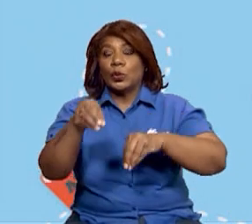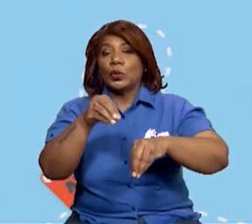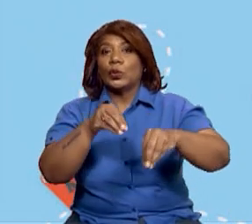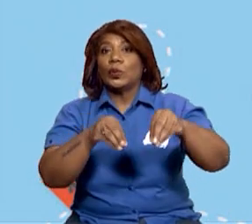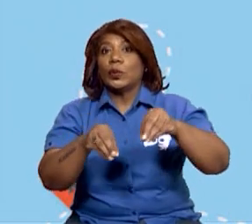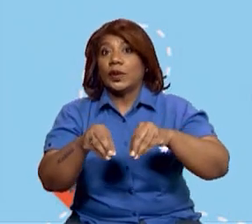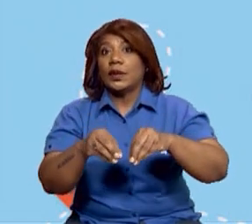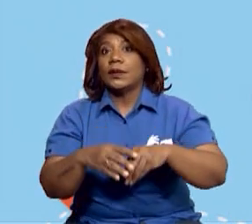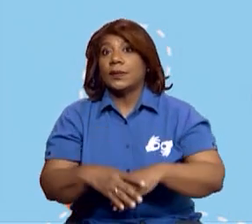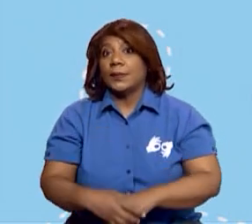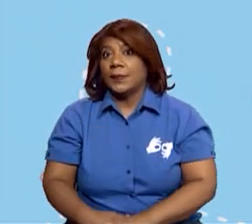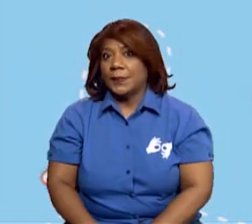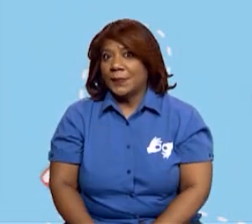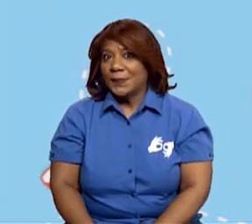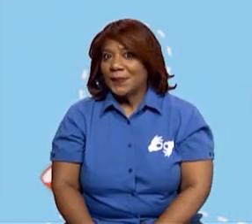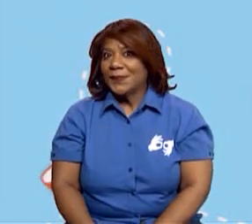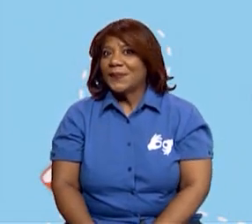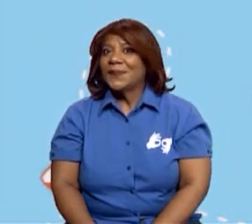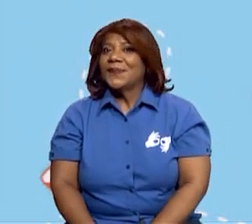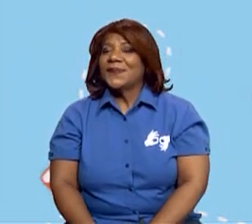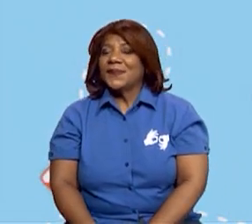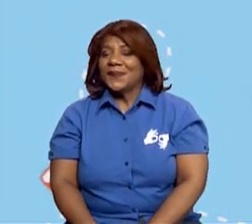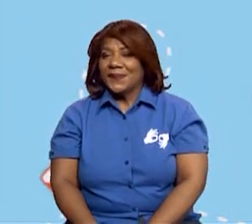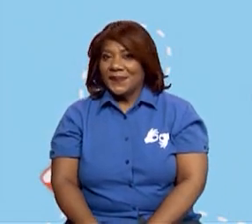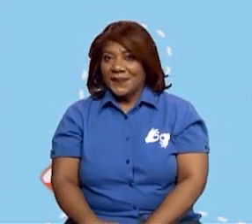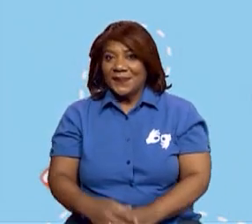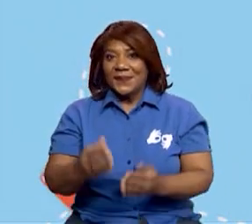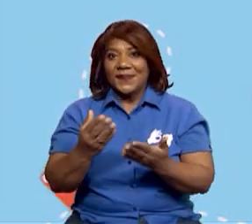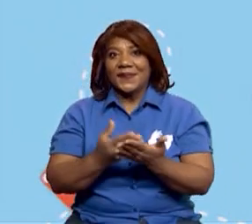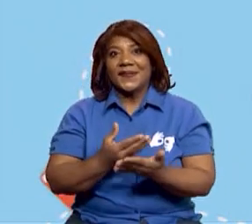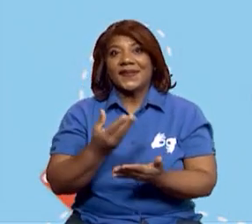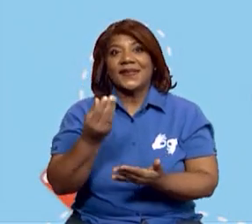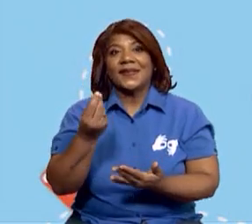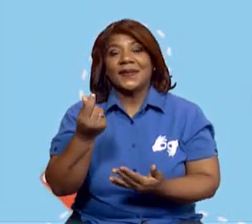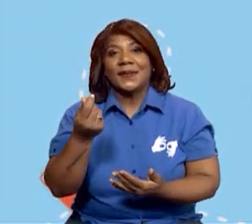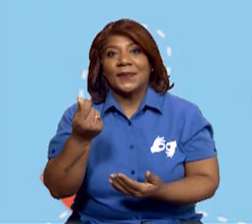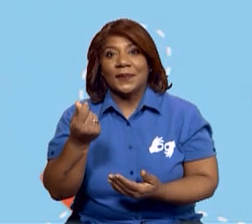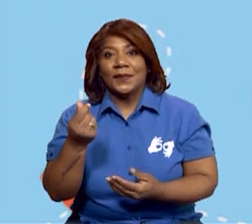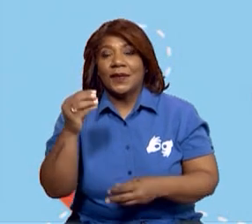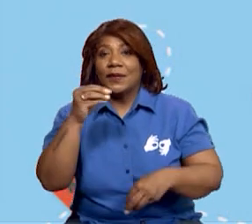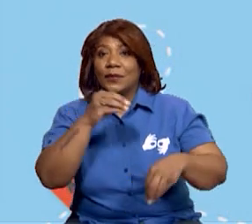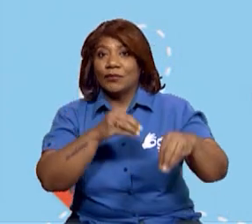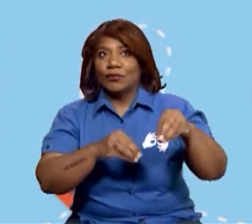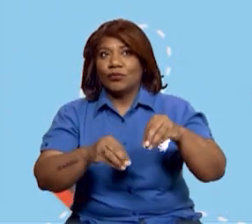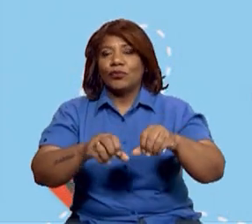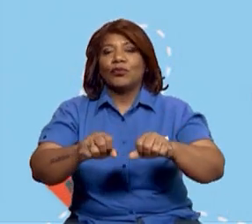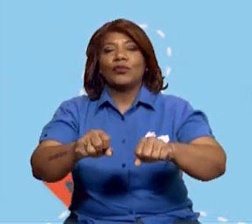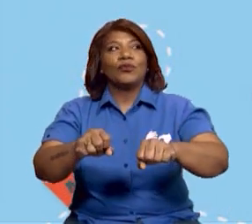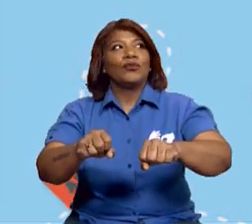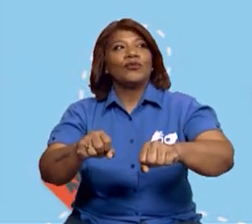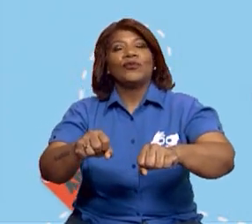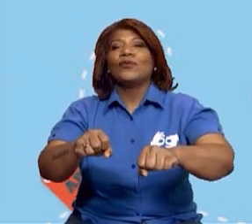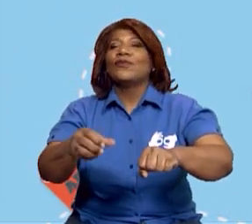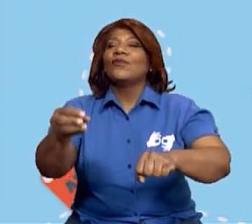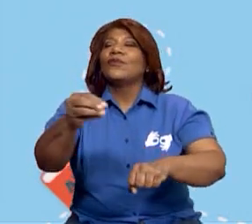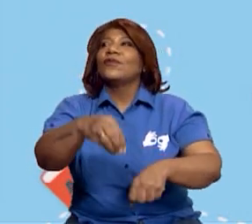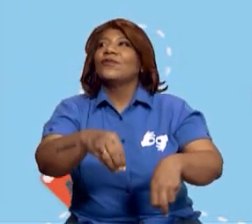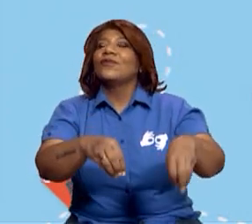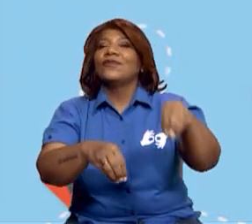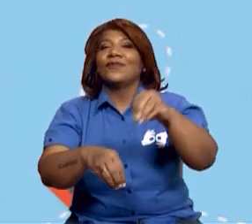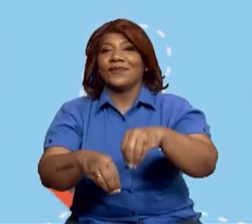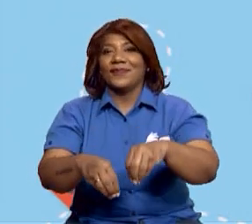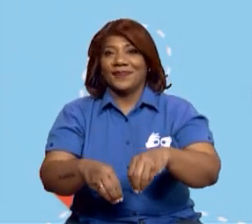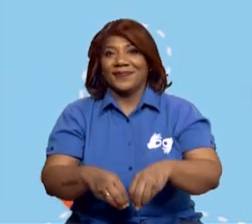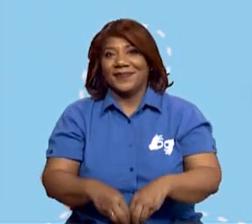está comprando ciertos productos en un supermercado de la localidad. Entonces, tienes que